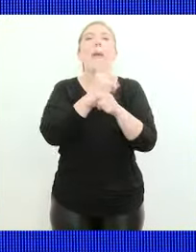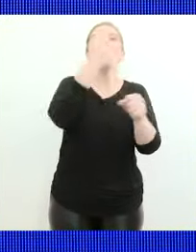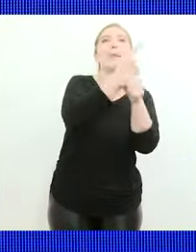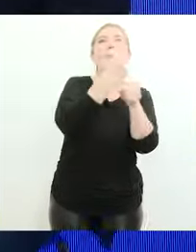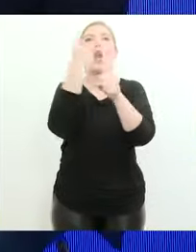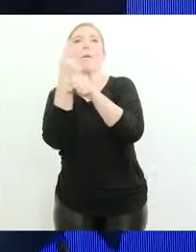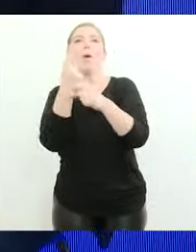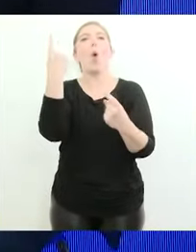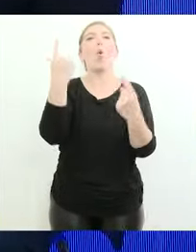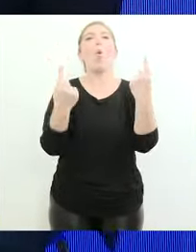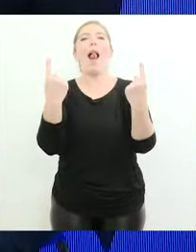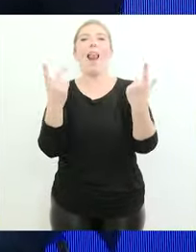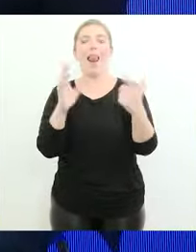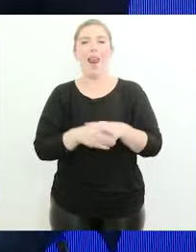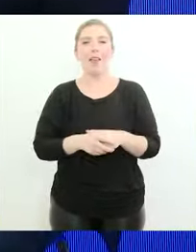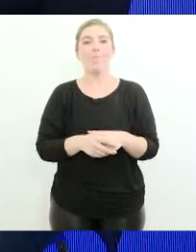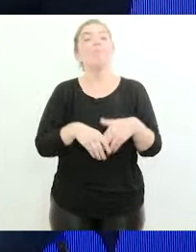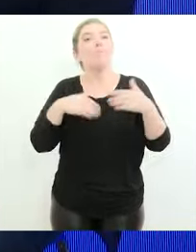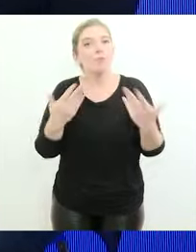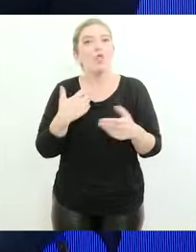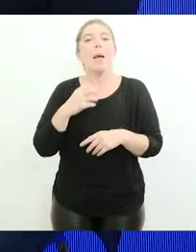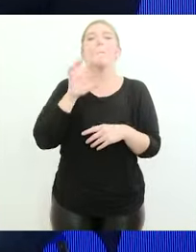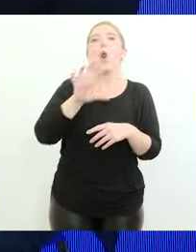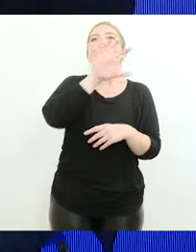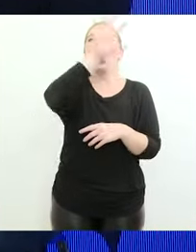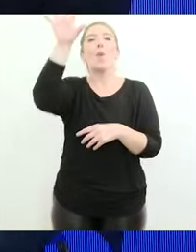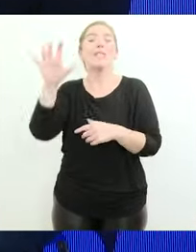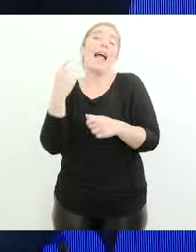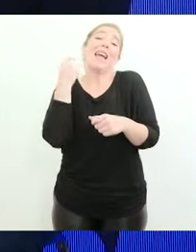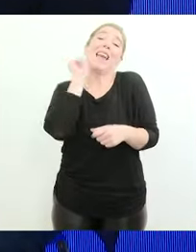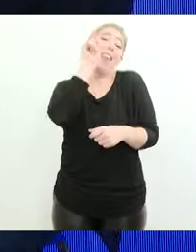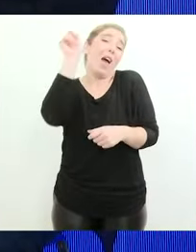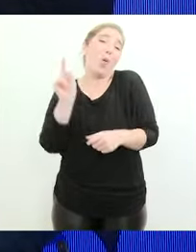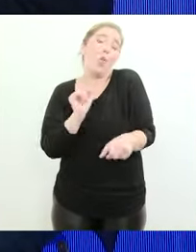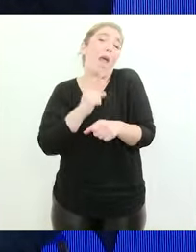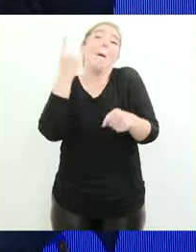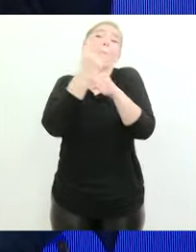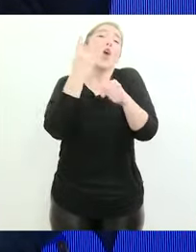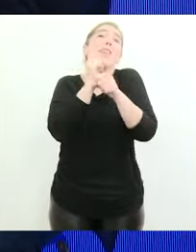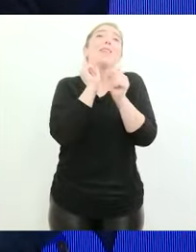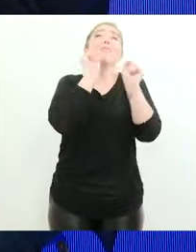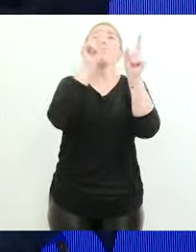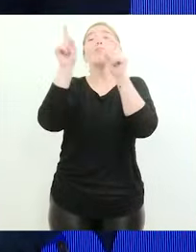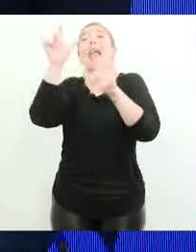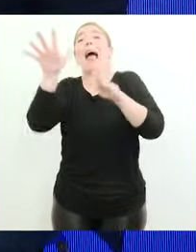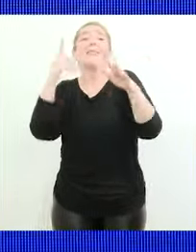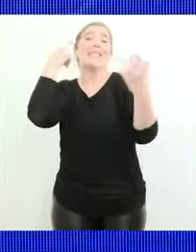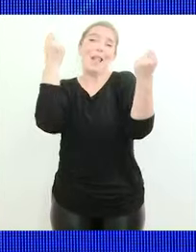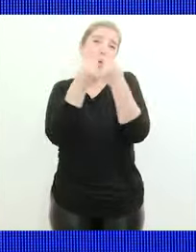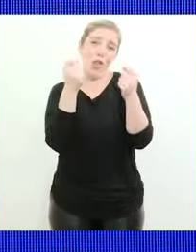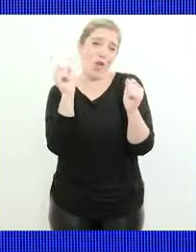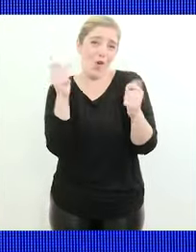primero, ¿no? Entonces, cada provincia prioriza y a veces las prioridades no coinciden.